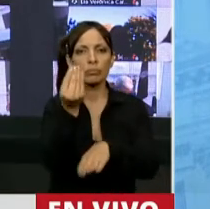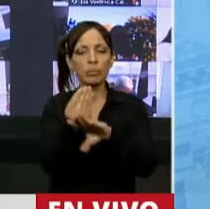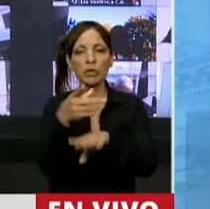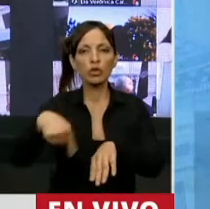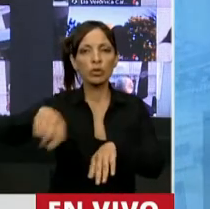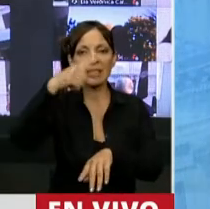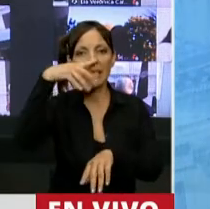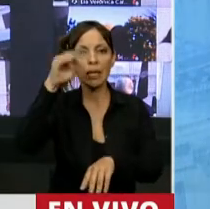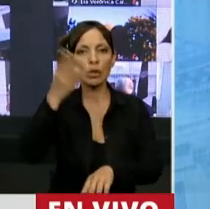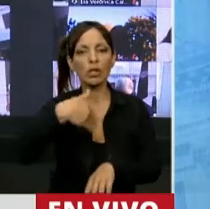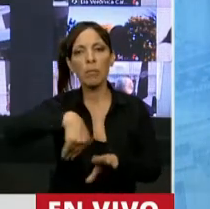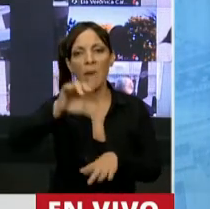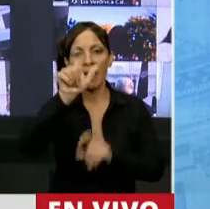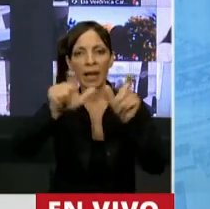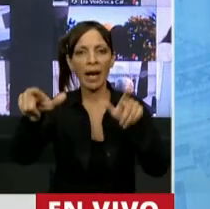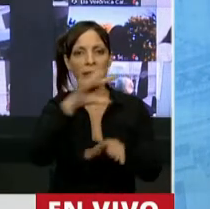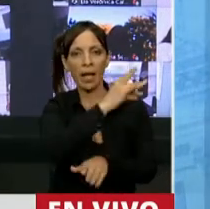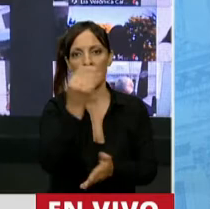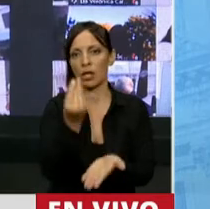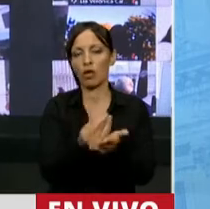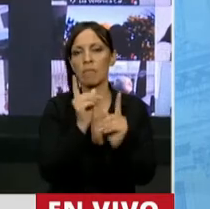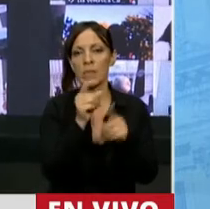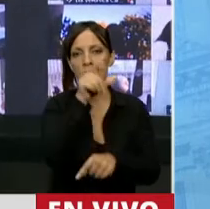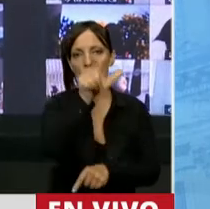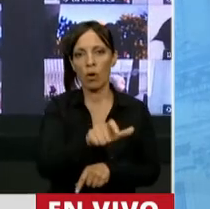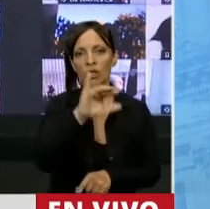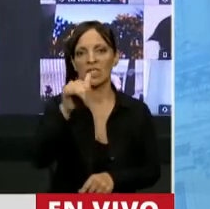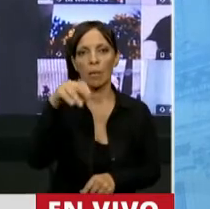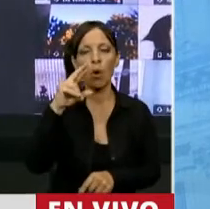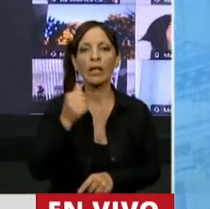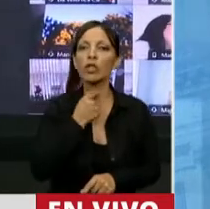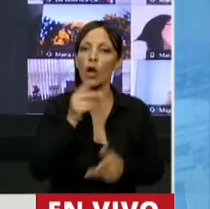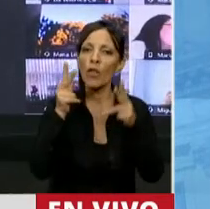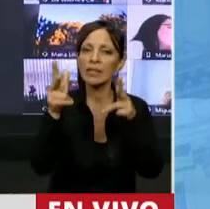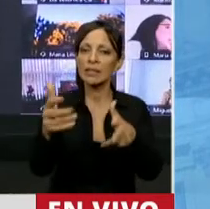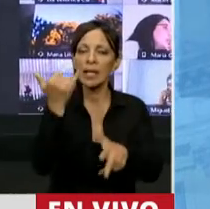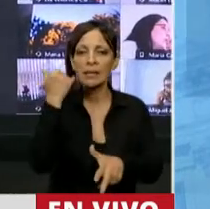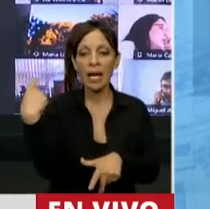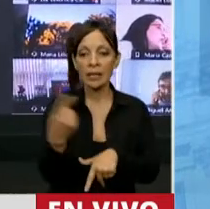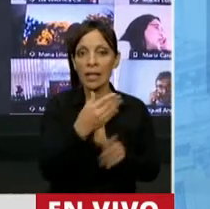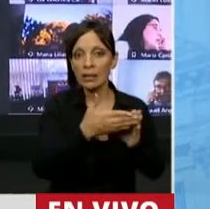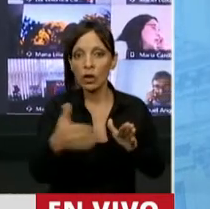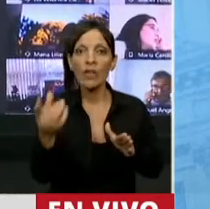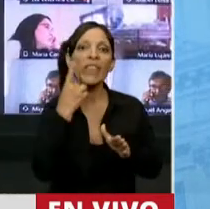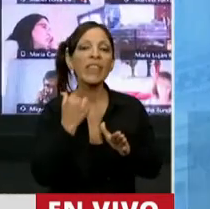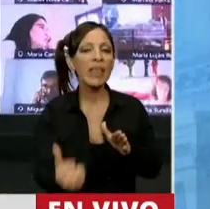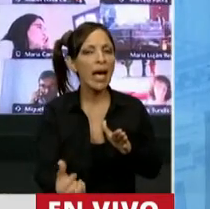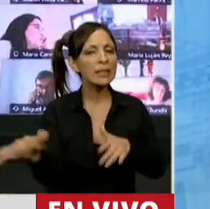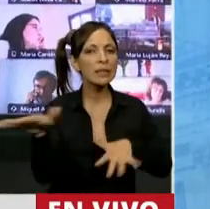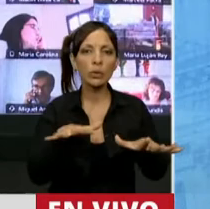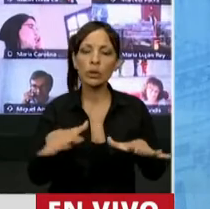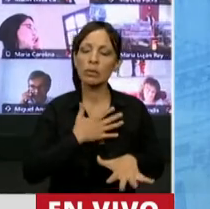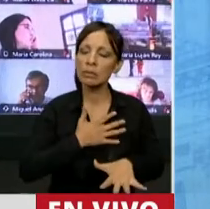70% de la voluntad popular. Decirle, señor presidente, que hemos vivido en estos días hechos muy